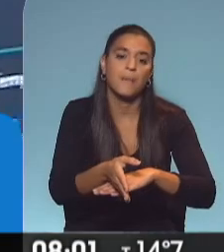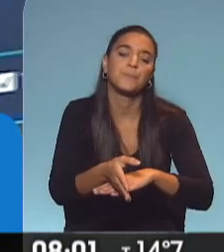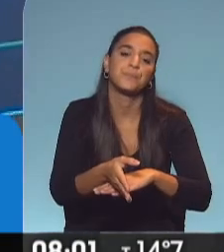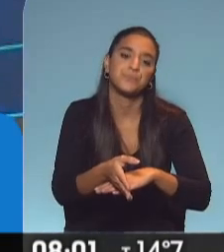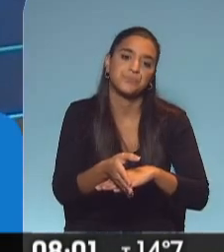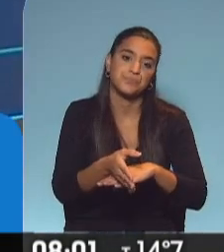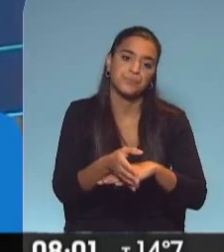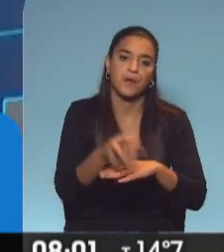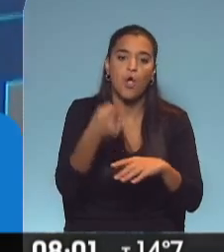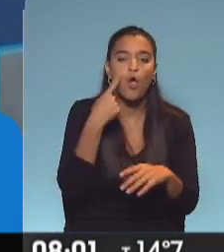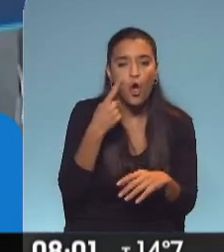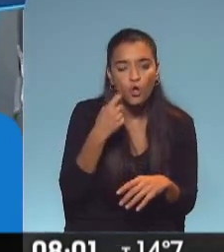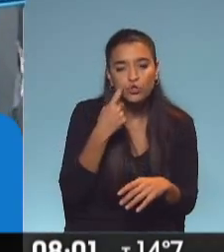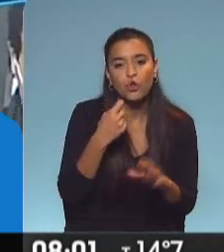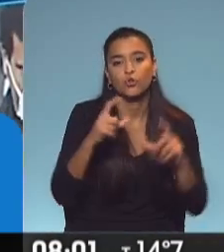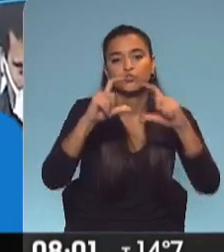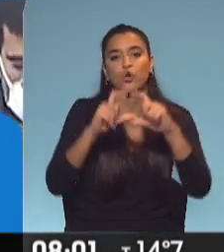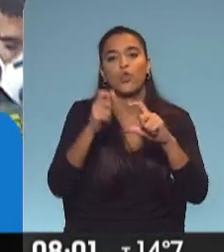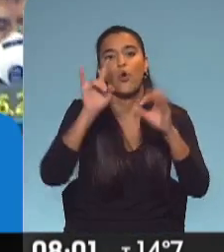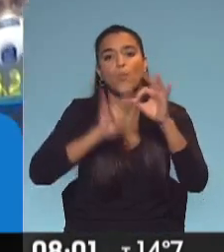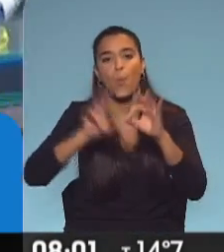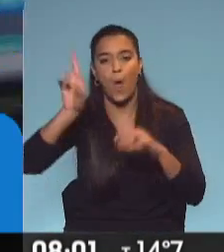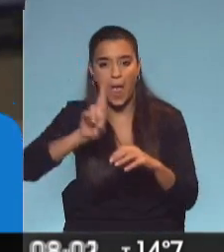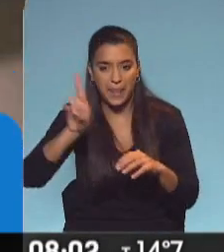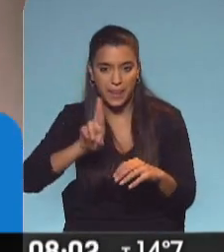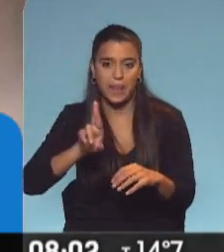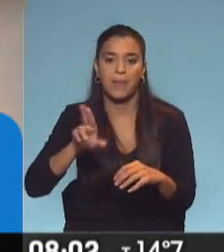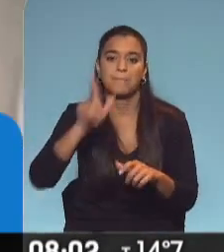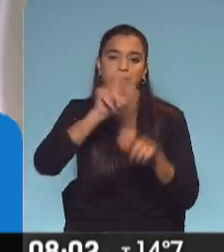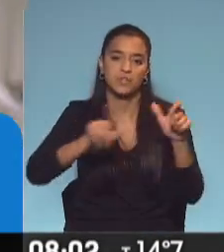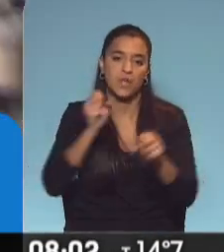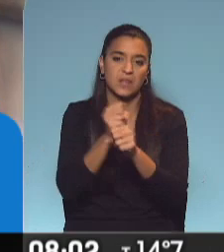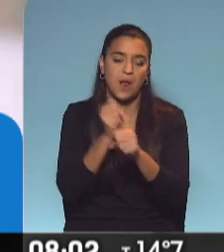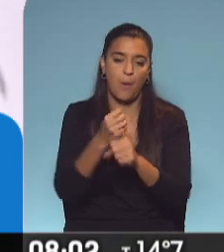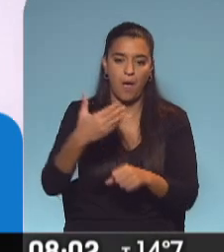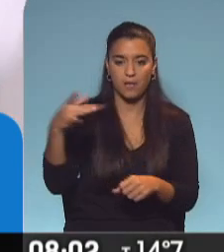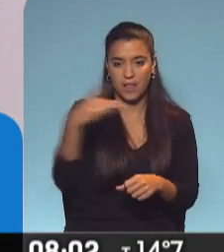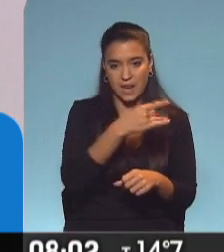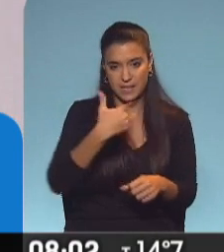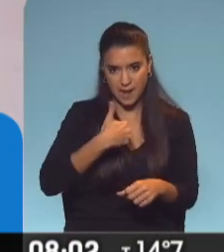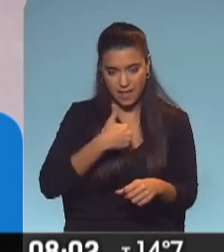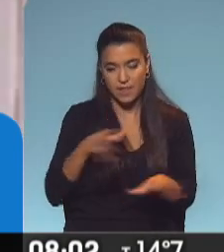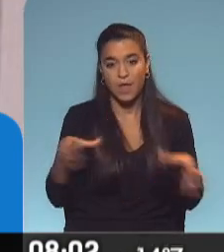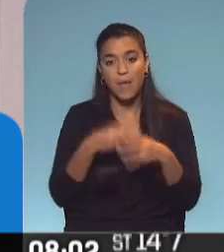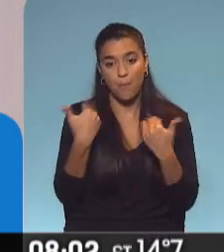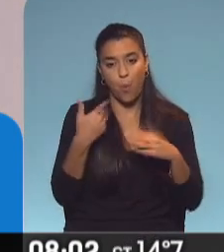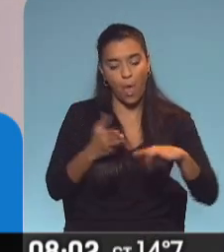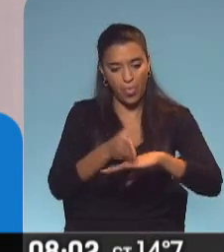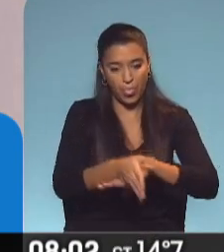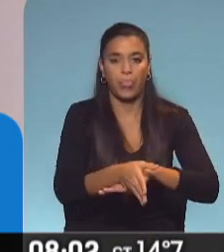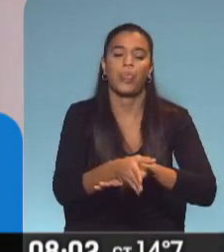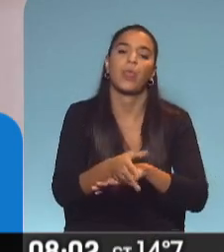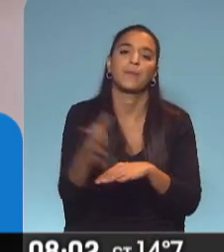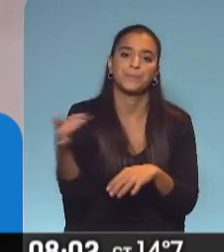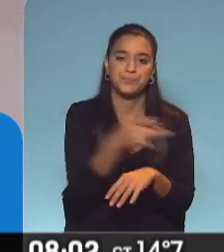realizan el control del código QR, el personal de trenes argentinos, y ahí ya puede ingresar al andén para abordar